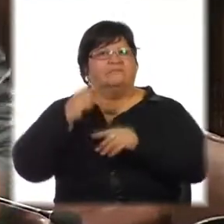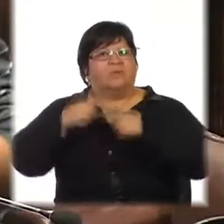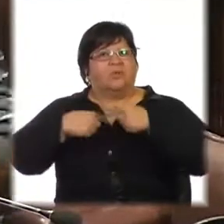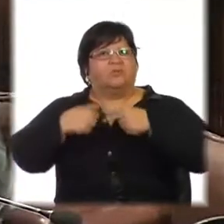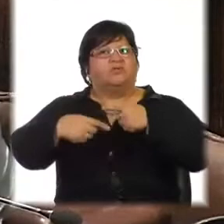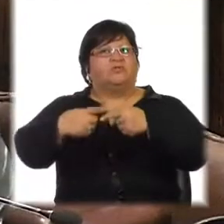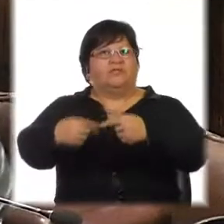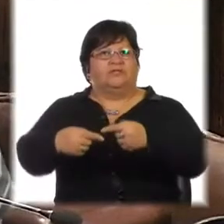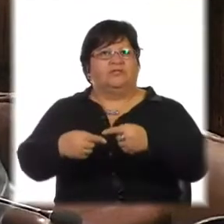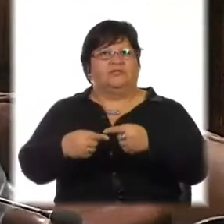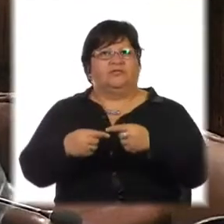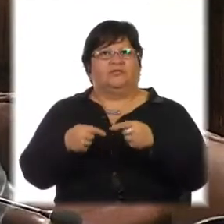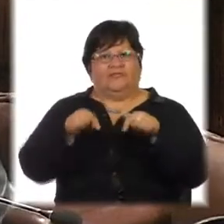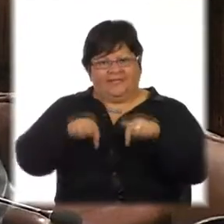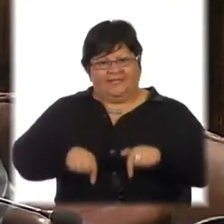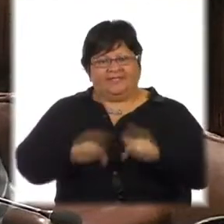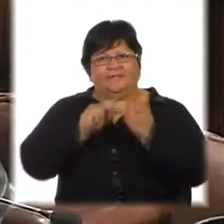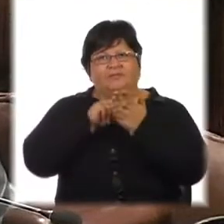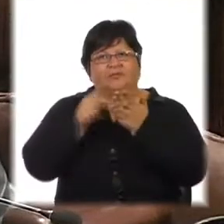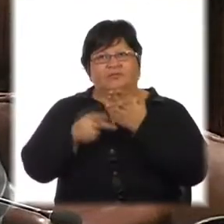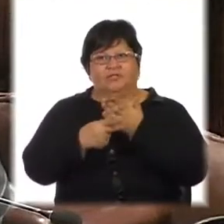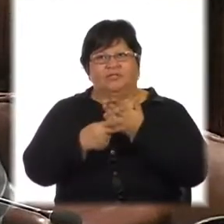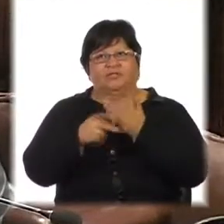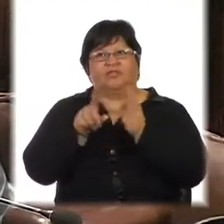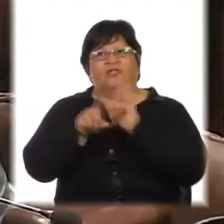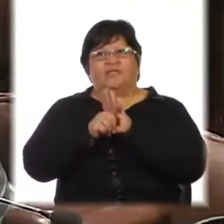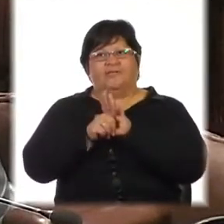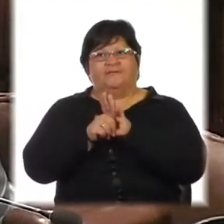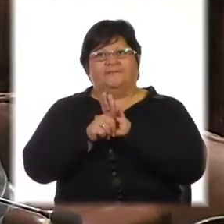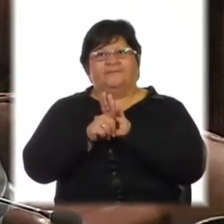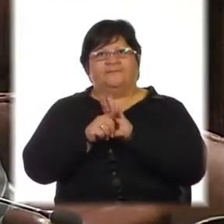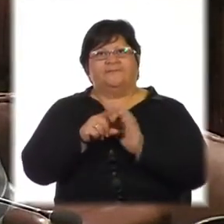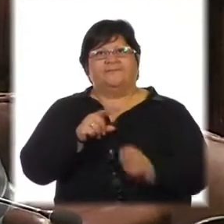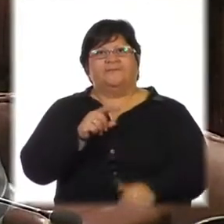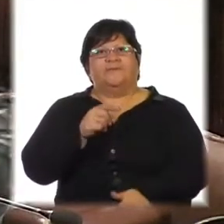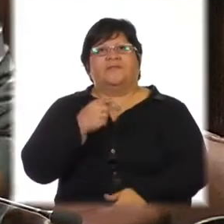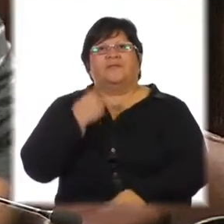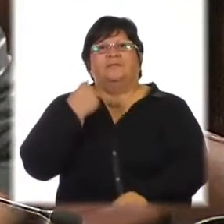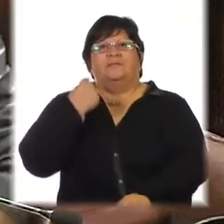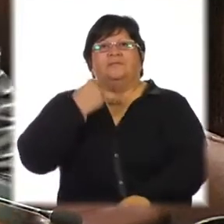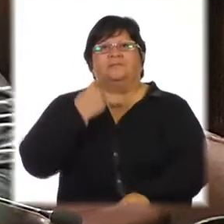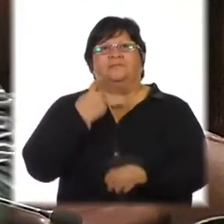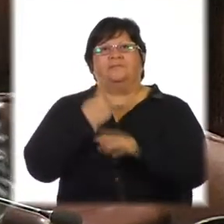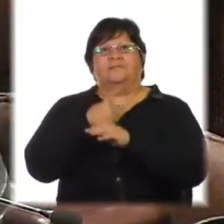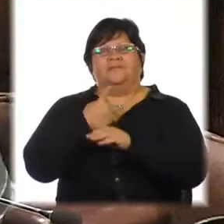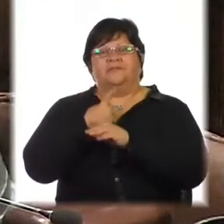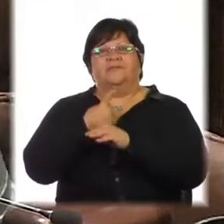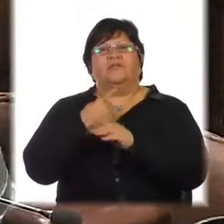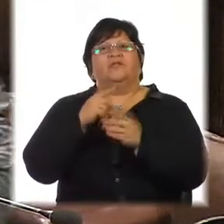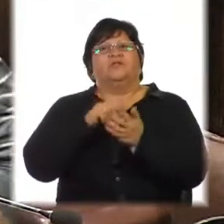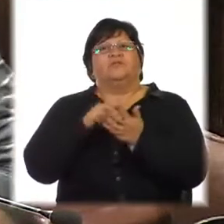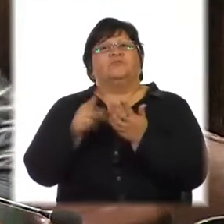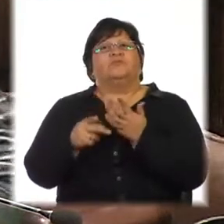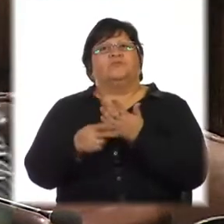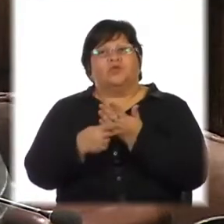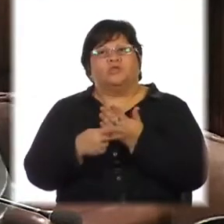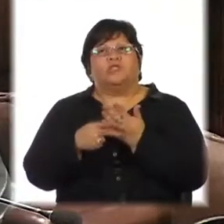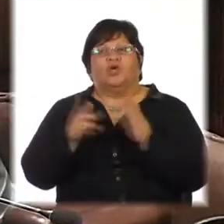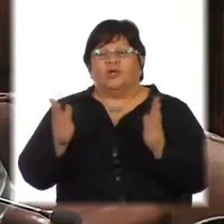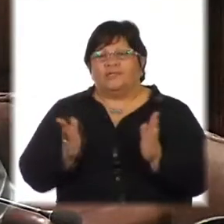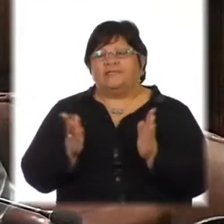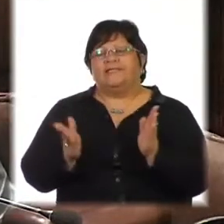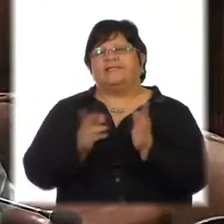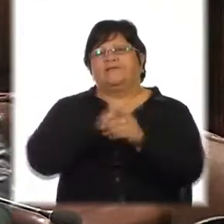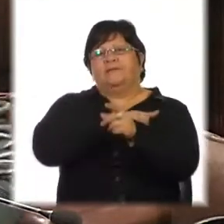este proyecto de ley. Primero remarcar que es un proyecto que tiene la iniciativa del Poder Ejecutivo, del Gobierno Nacional